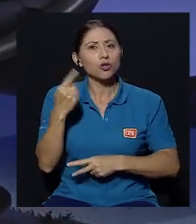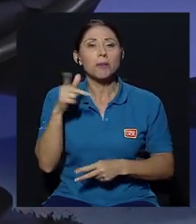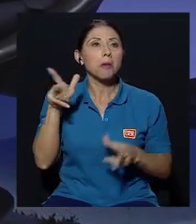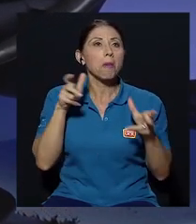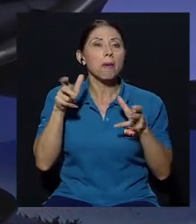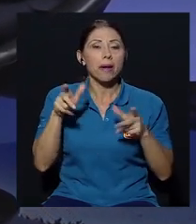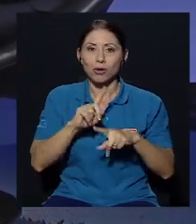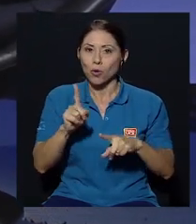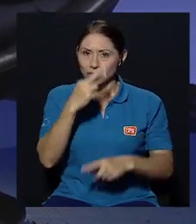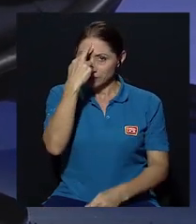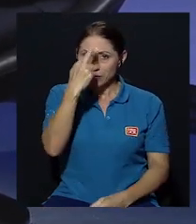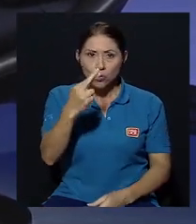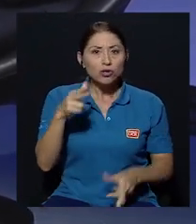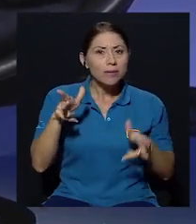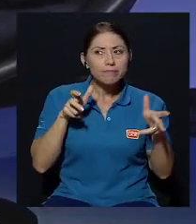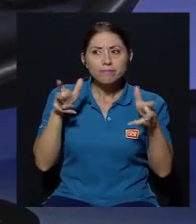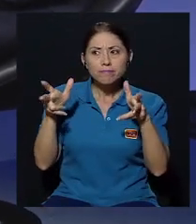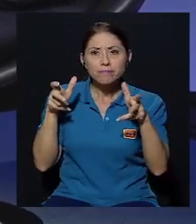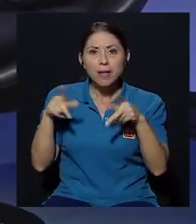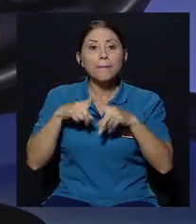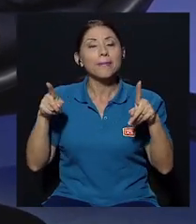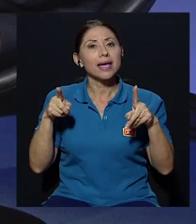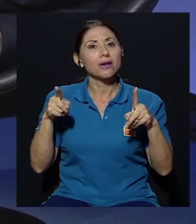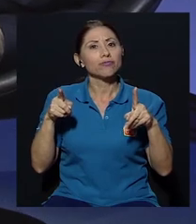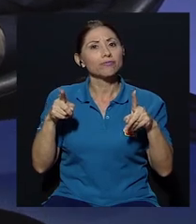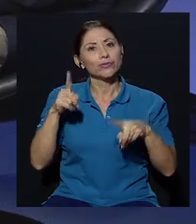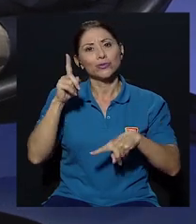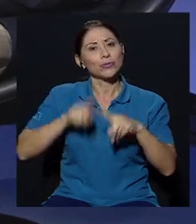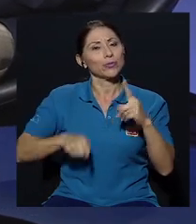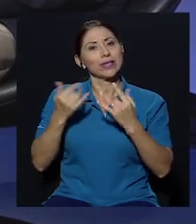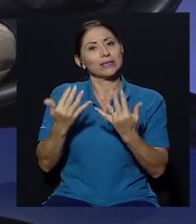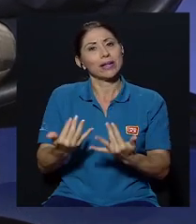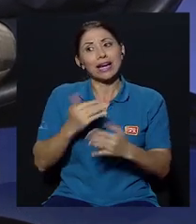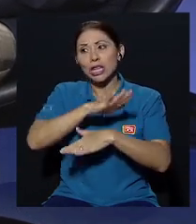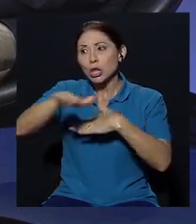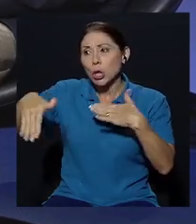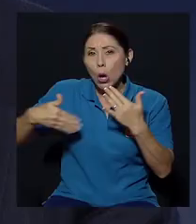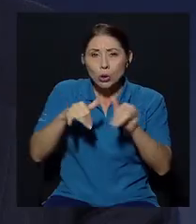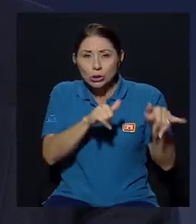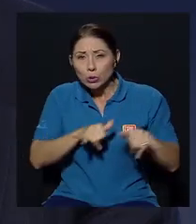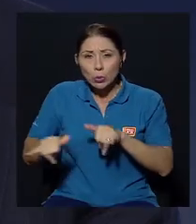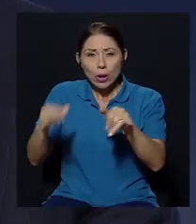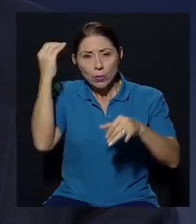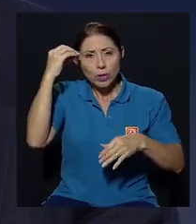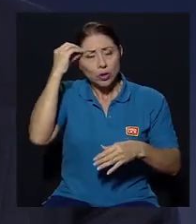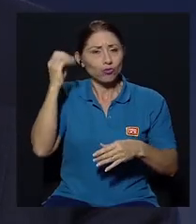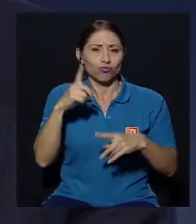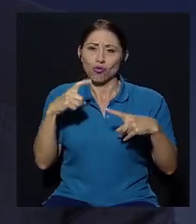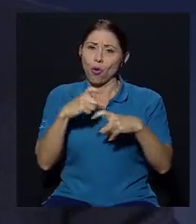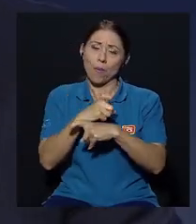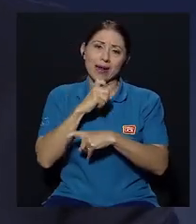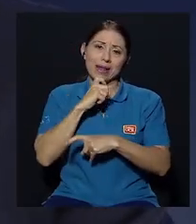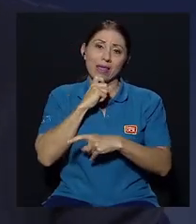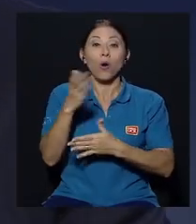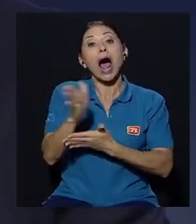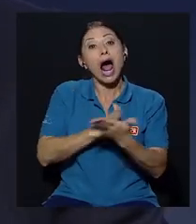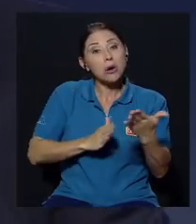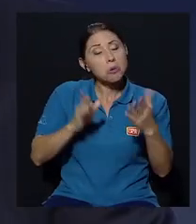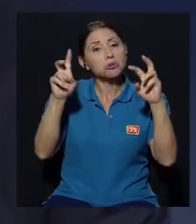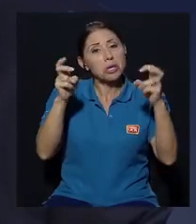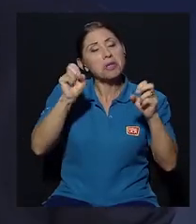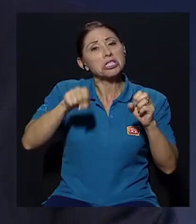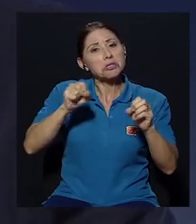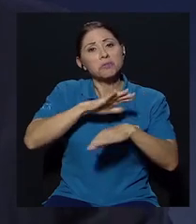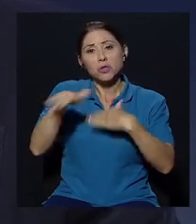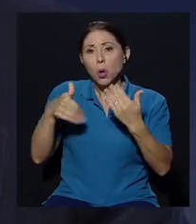por escuchar respetuosa pero a hora de la hora esperar que todos tengamos la misma opinión sobre un tema es muy complicado habrán temas en que todos nos ponemos